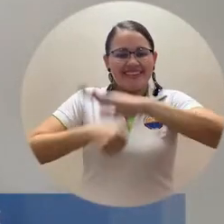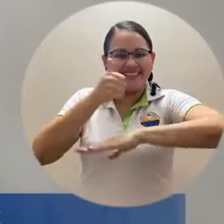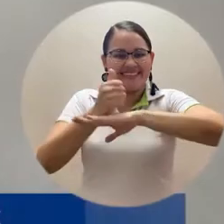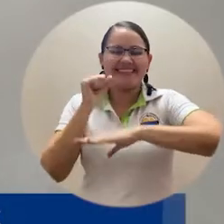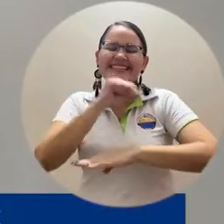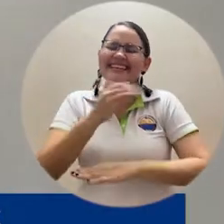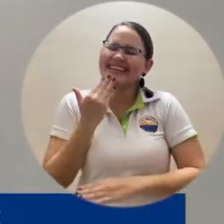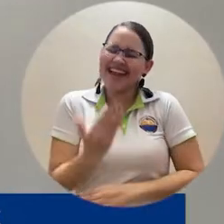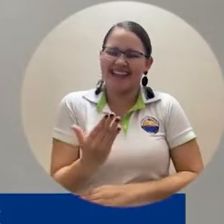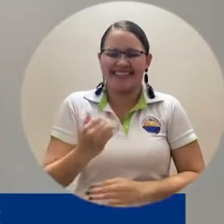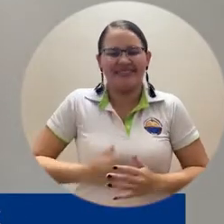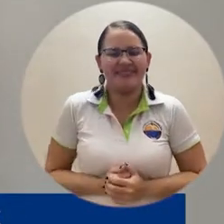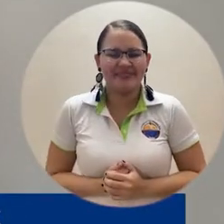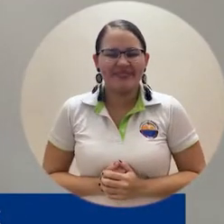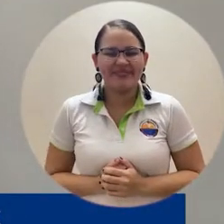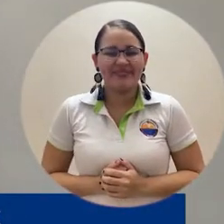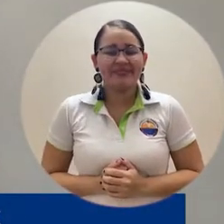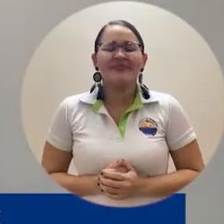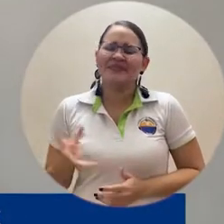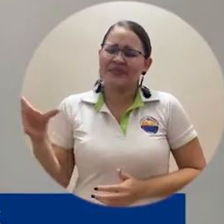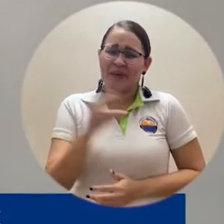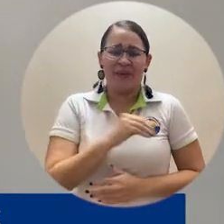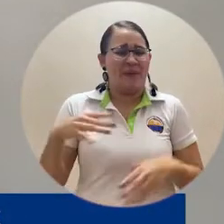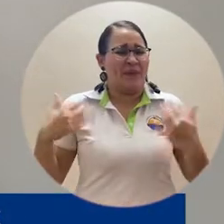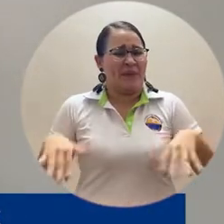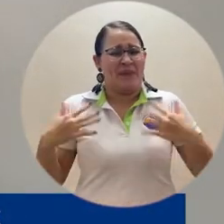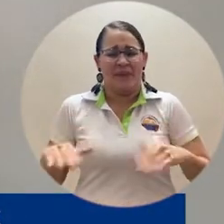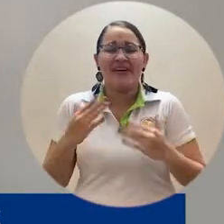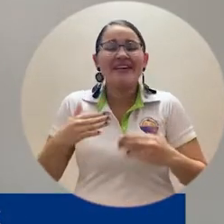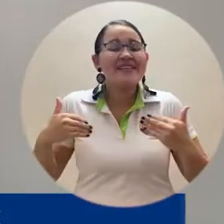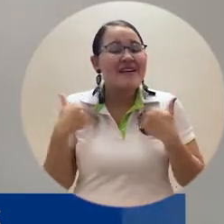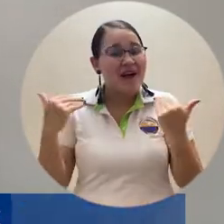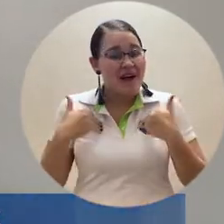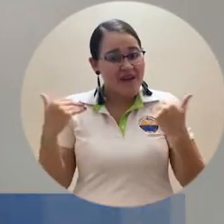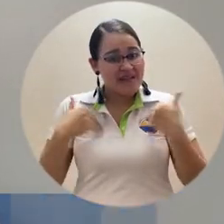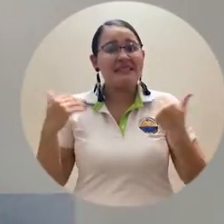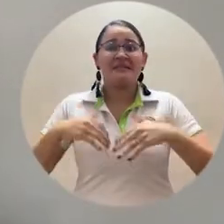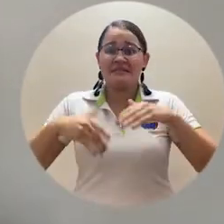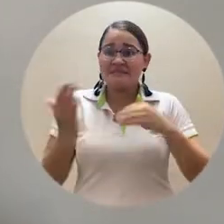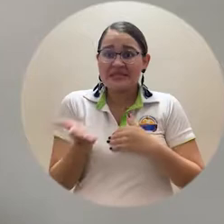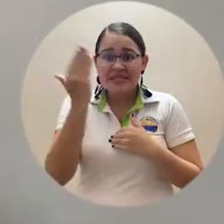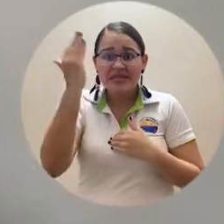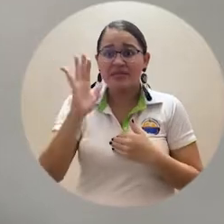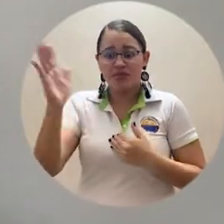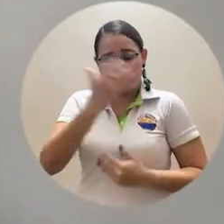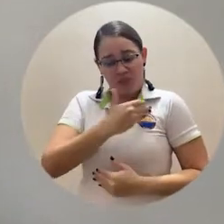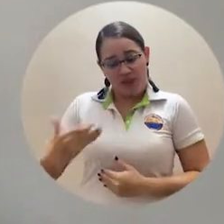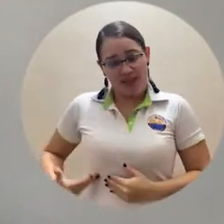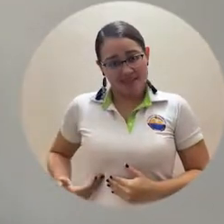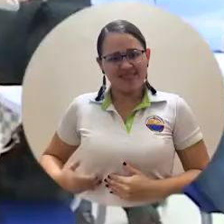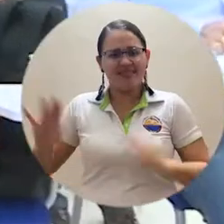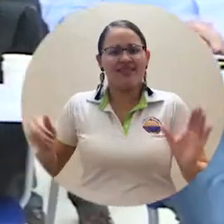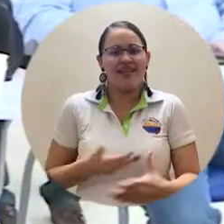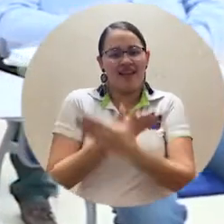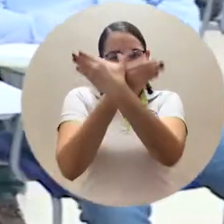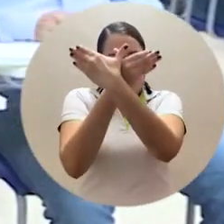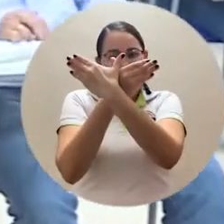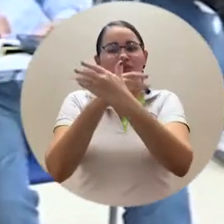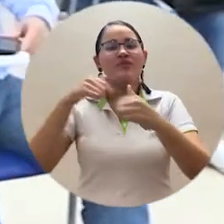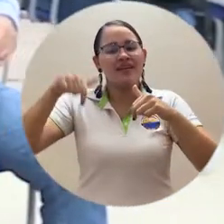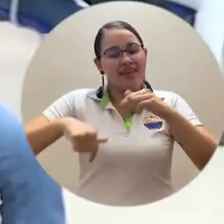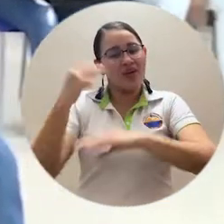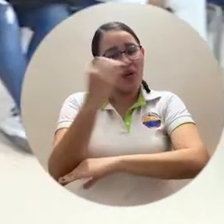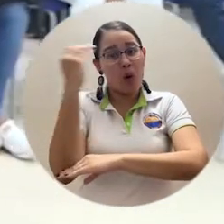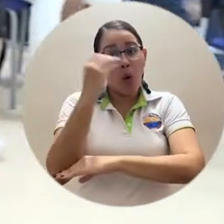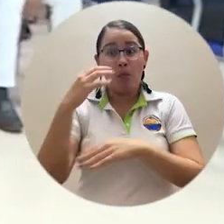para la comunidad de Unimagdalena el poder contar con ese gran aporte que ha dado la presidencia de la república de más de 3.000